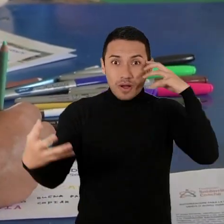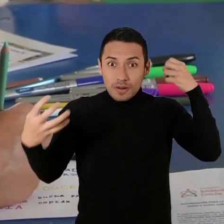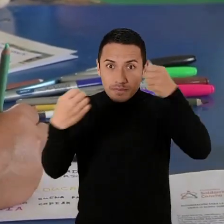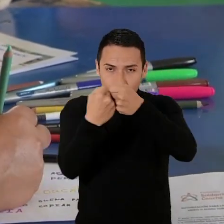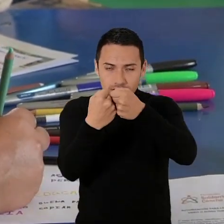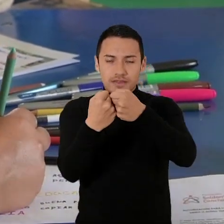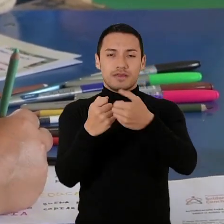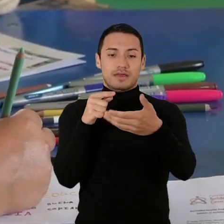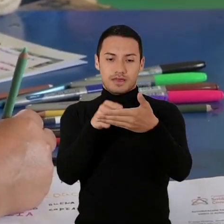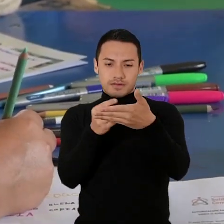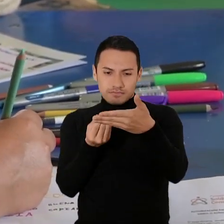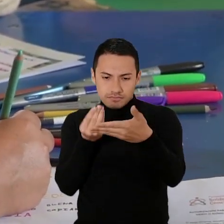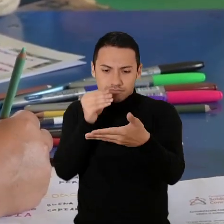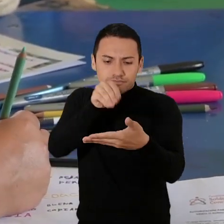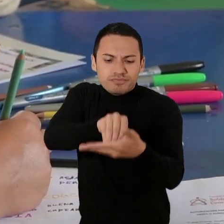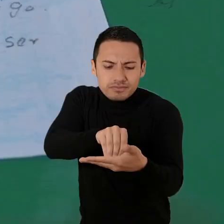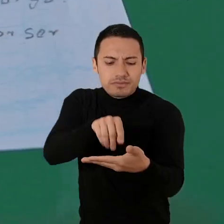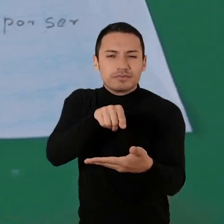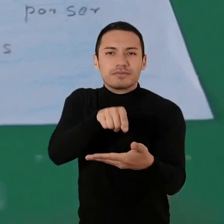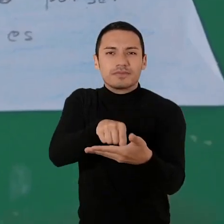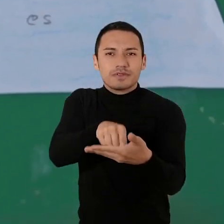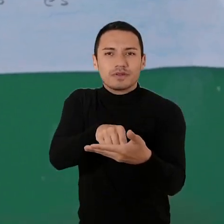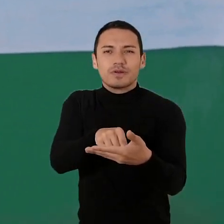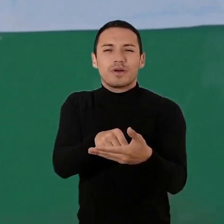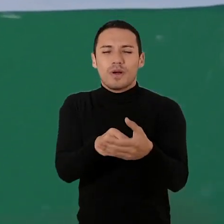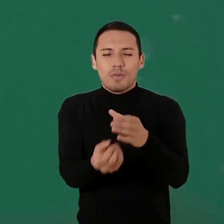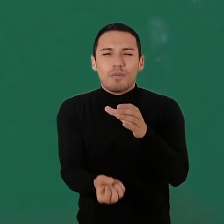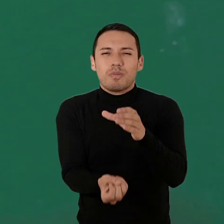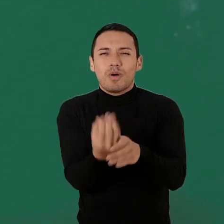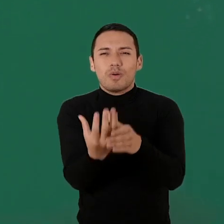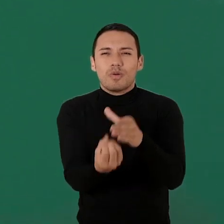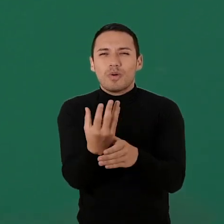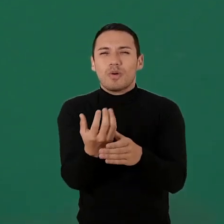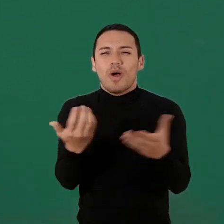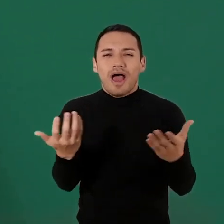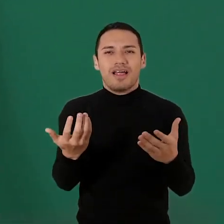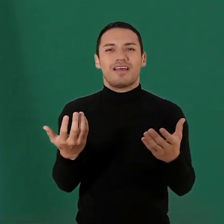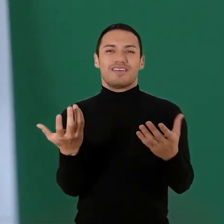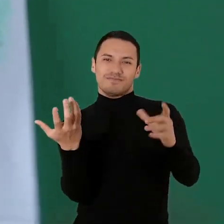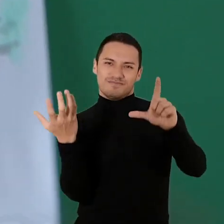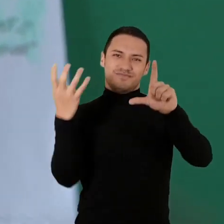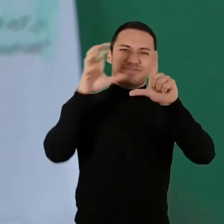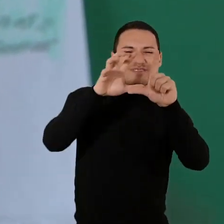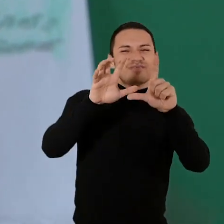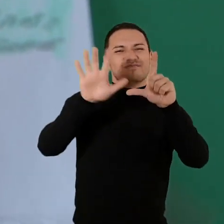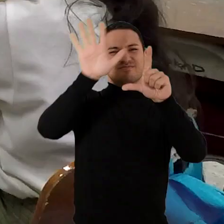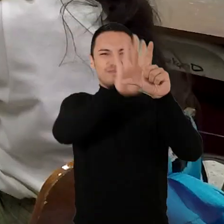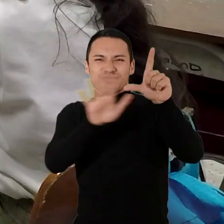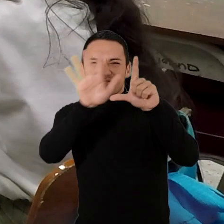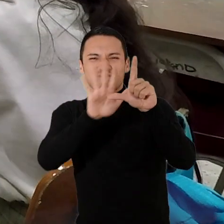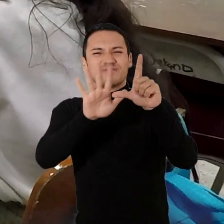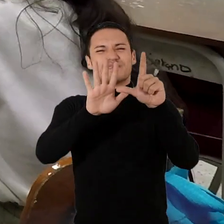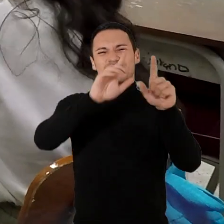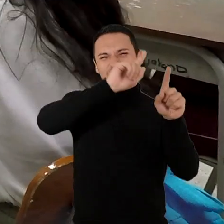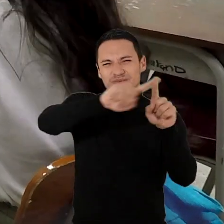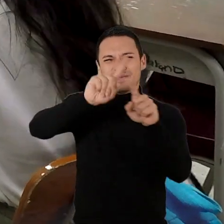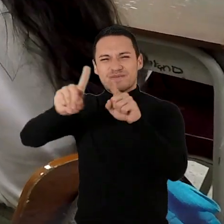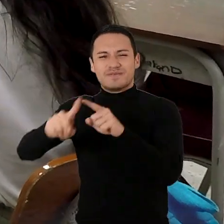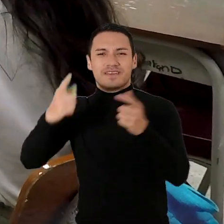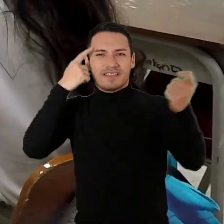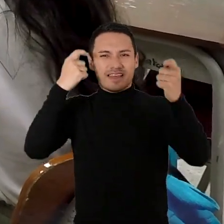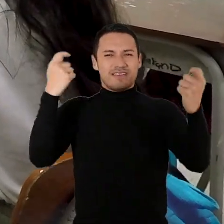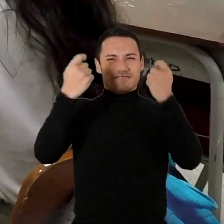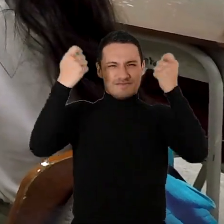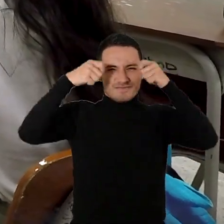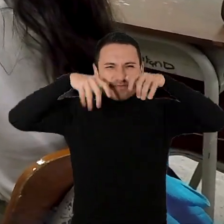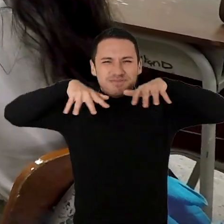dentro del convenio tenemos proyectado unos productos que son los medios audiovisuales y todas estas